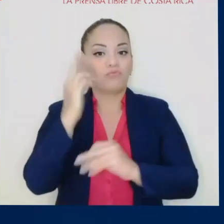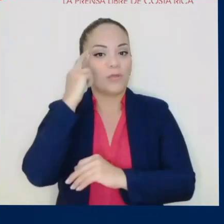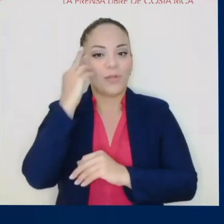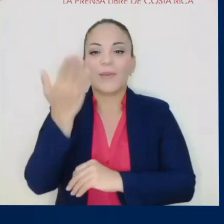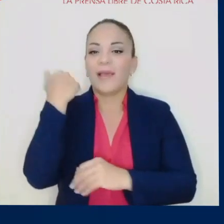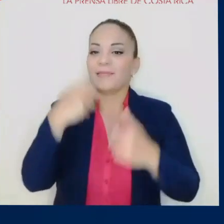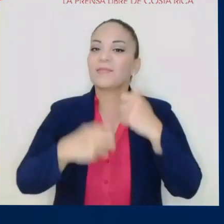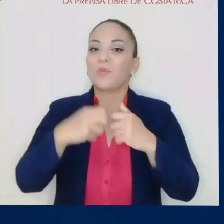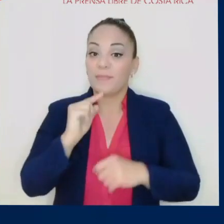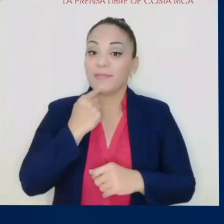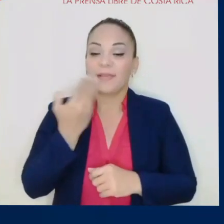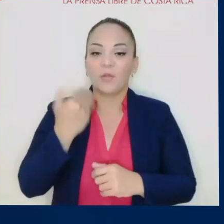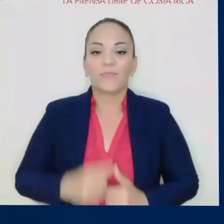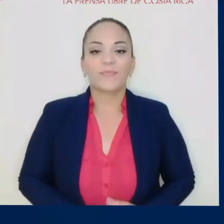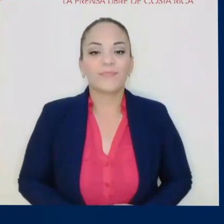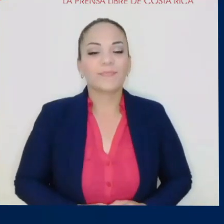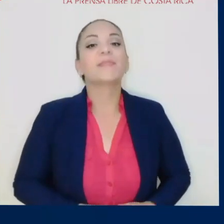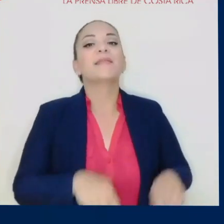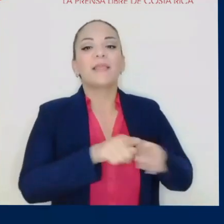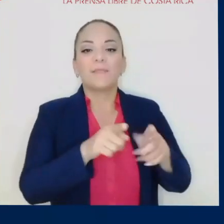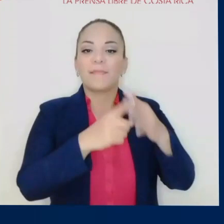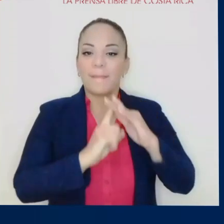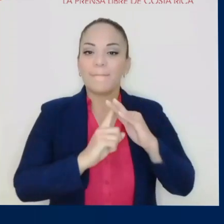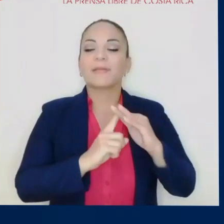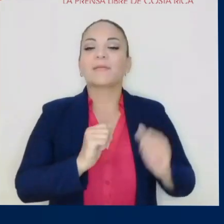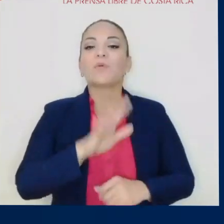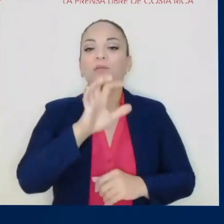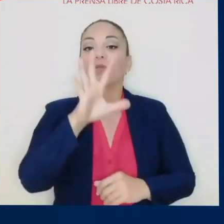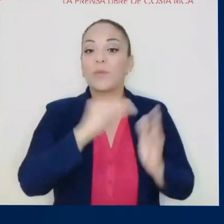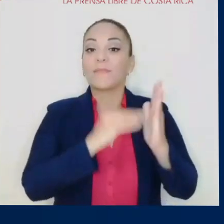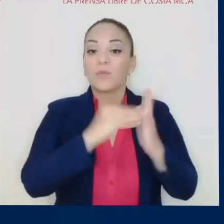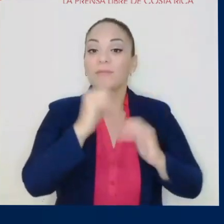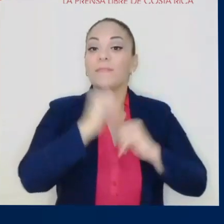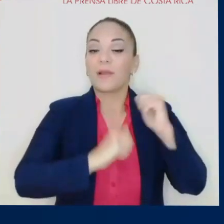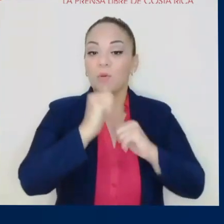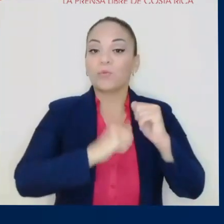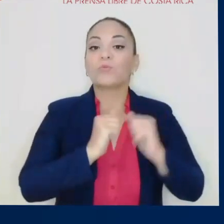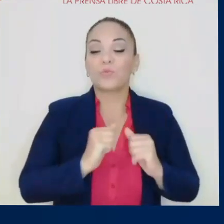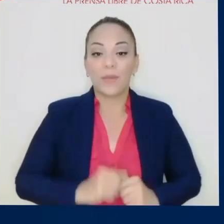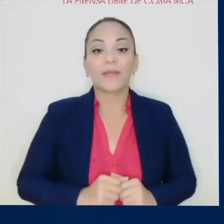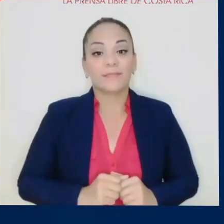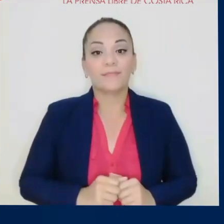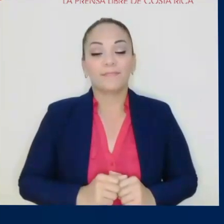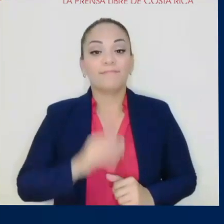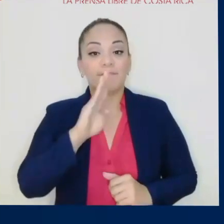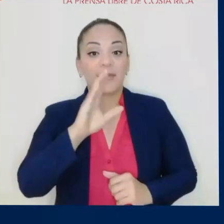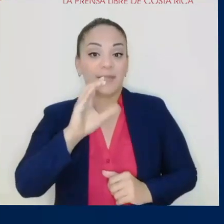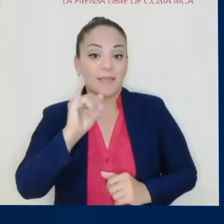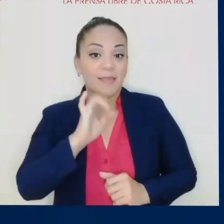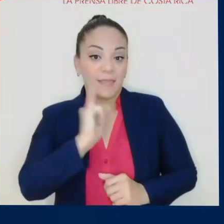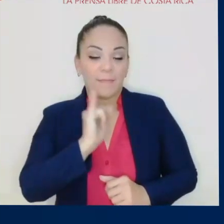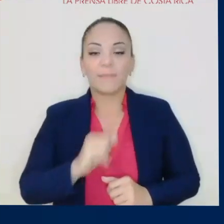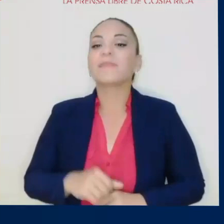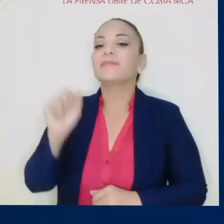que era uno de los problemas que teníamos previamente. Y conseguimos un préstamo por 550 millones para construirla, del Banco Centroamericano también.